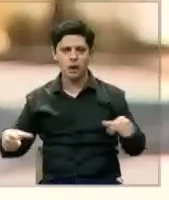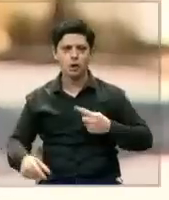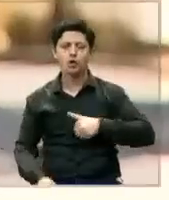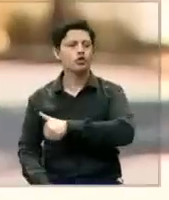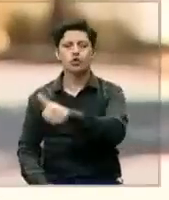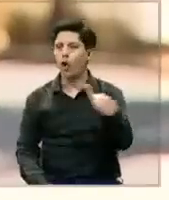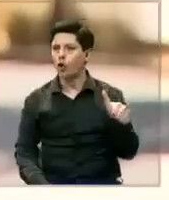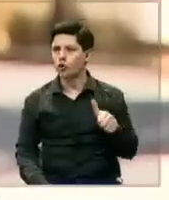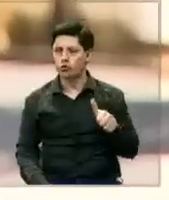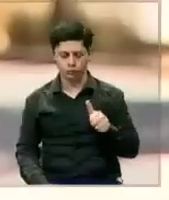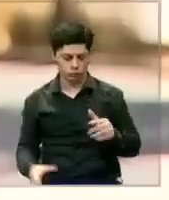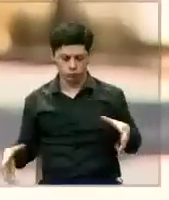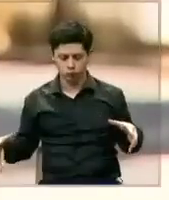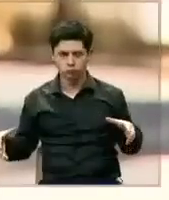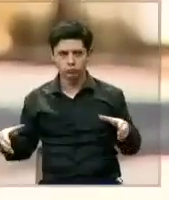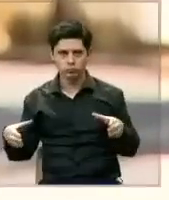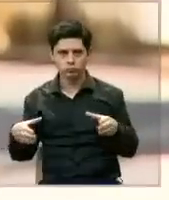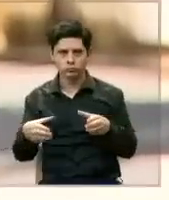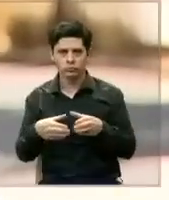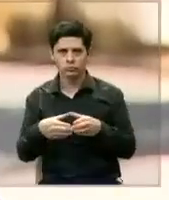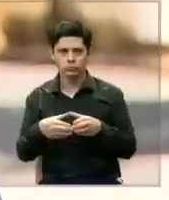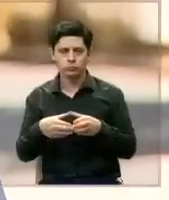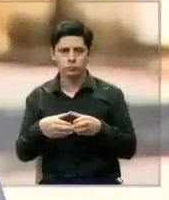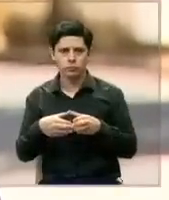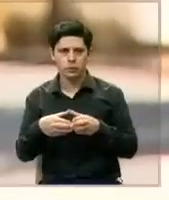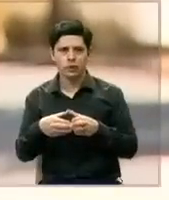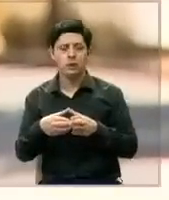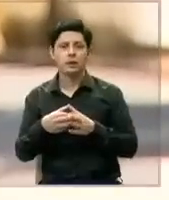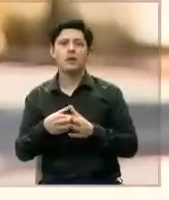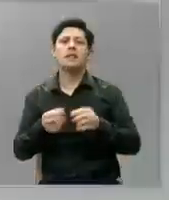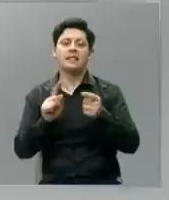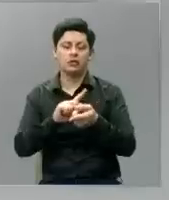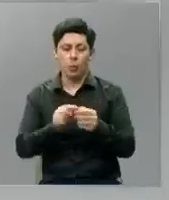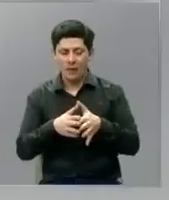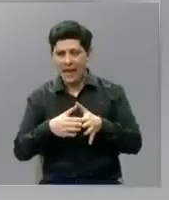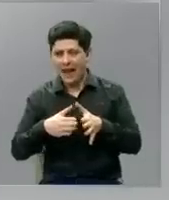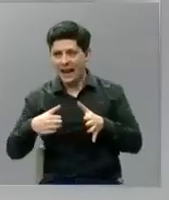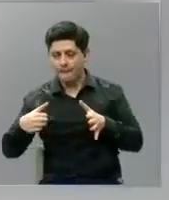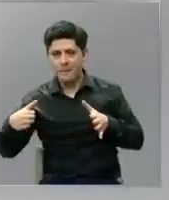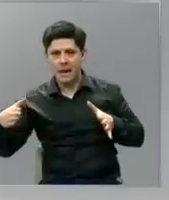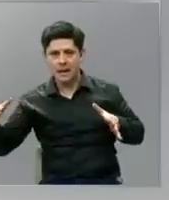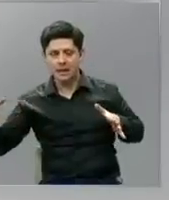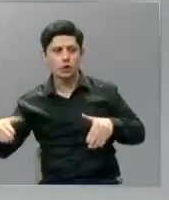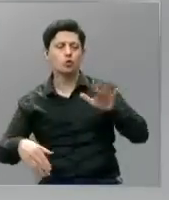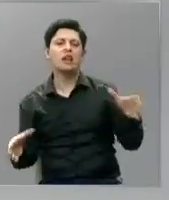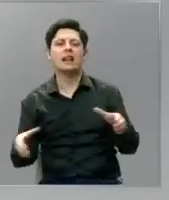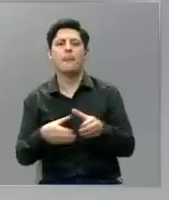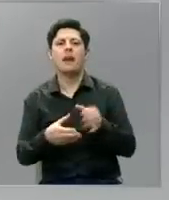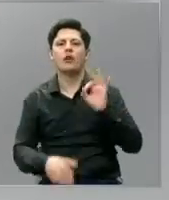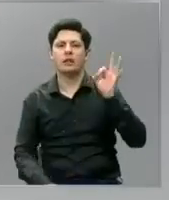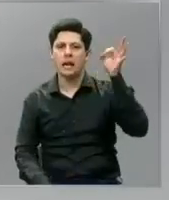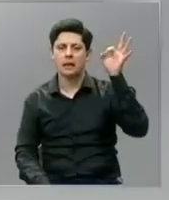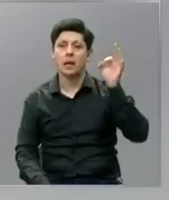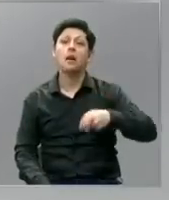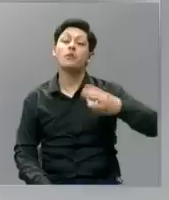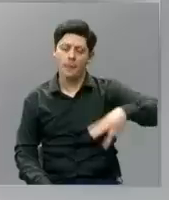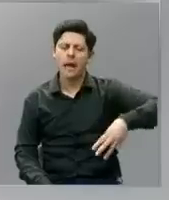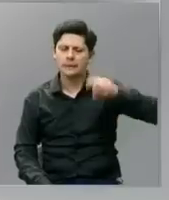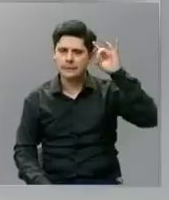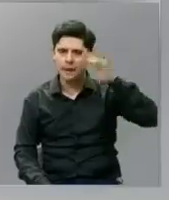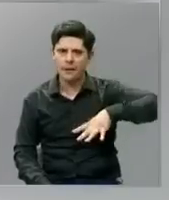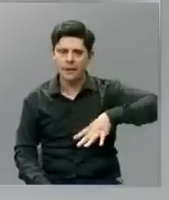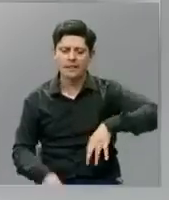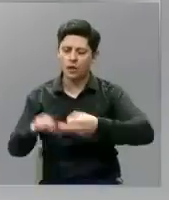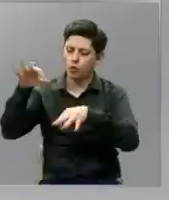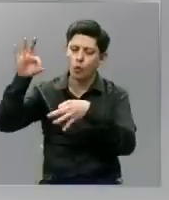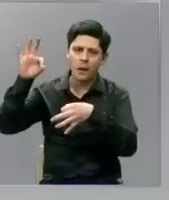forma de alterar su destino y su uso es a través de una asamblea extraordinaria. La municipalidad tiene conocimiento de la situación. De hecho,